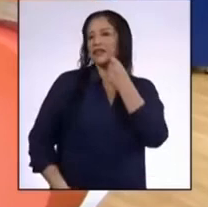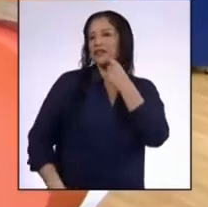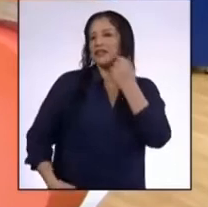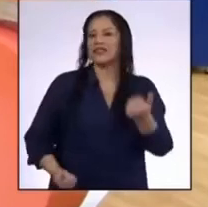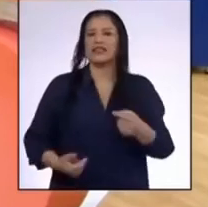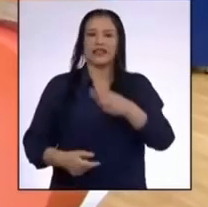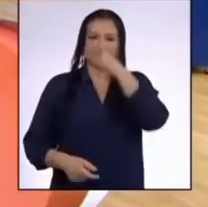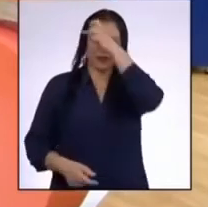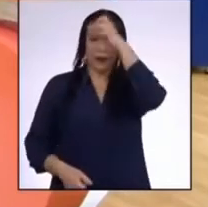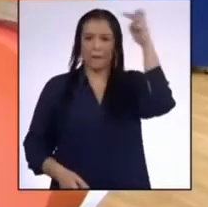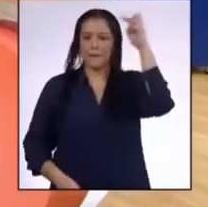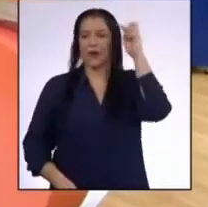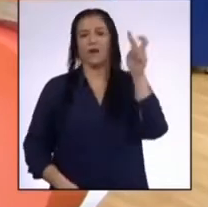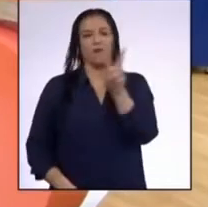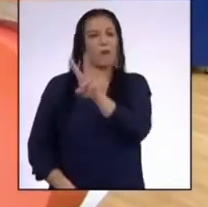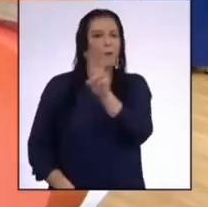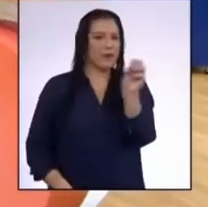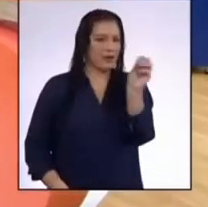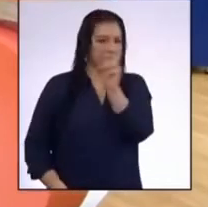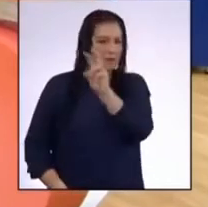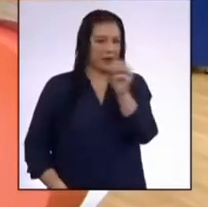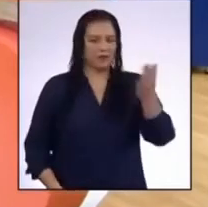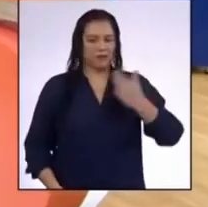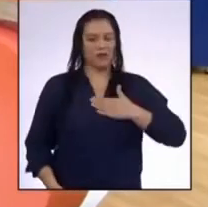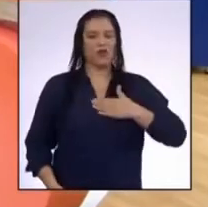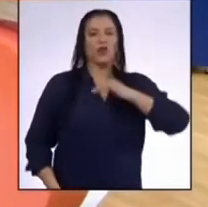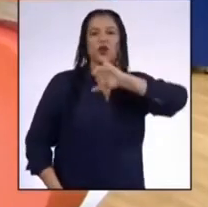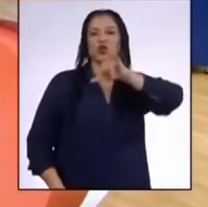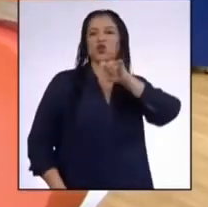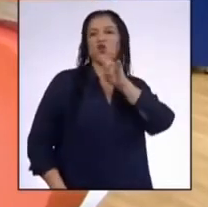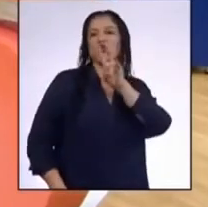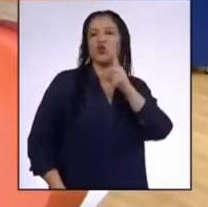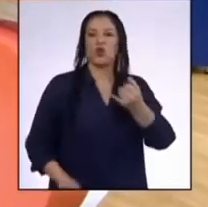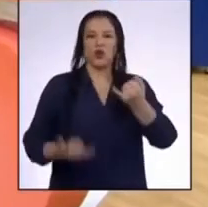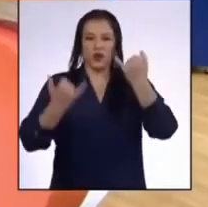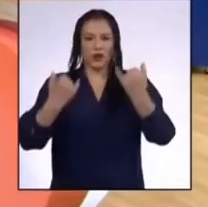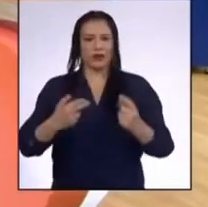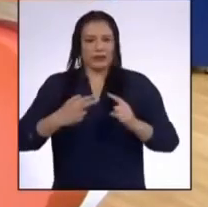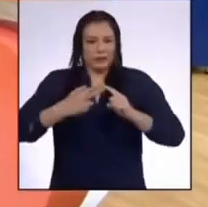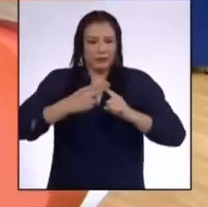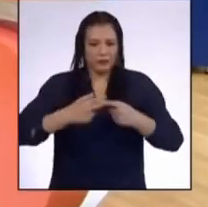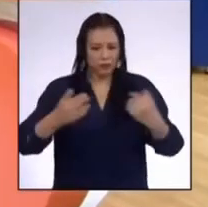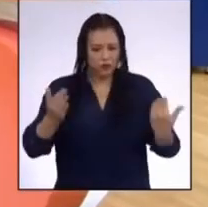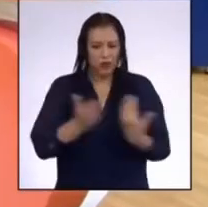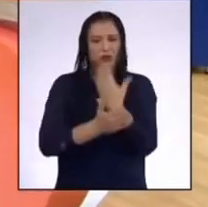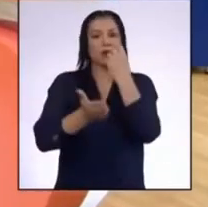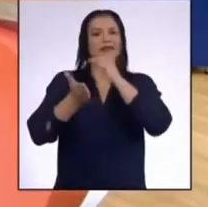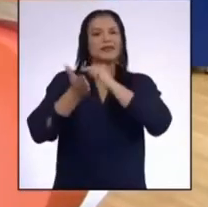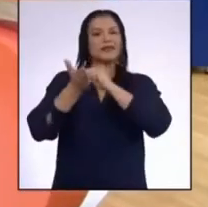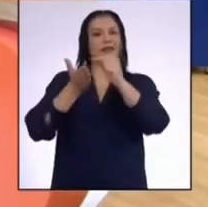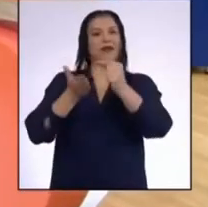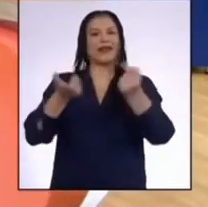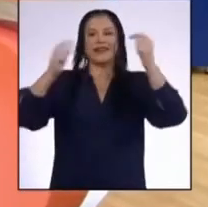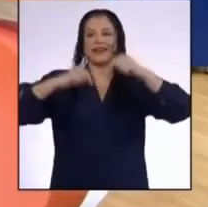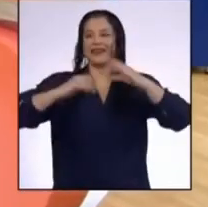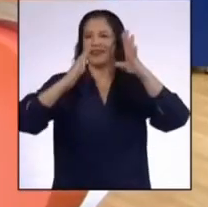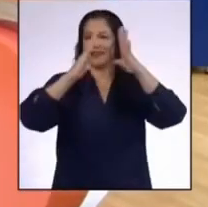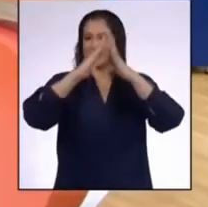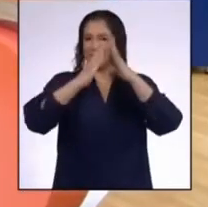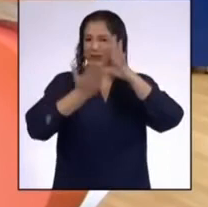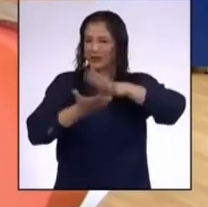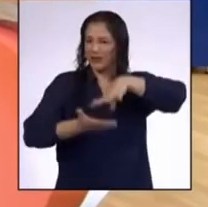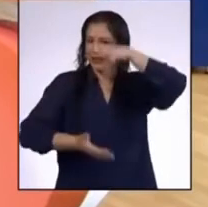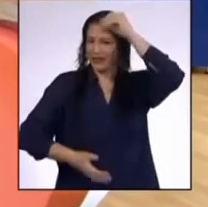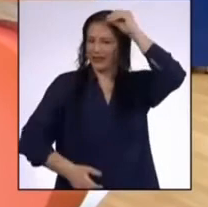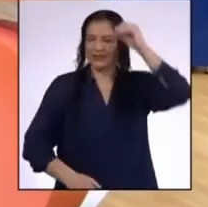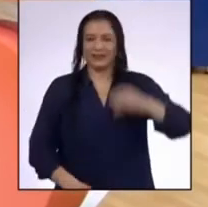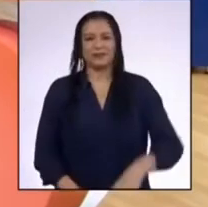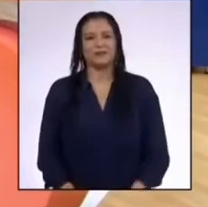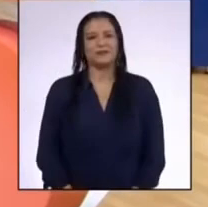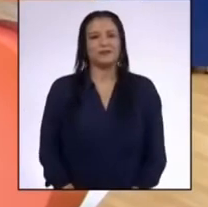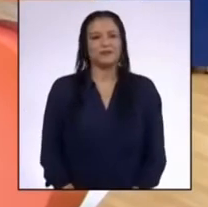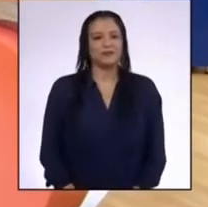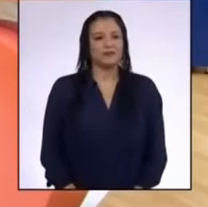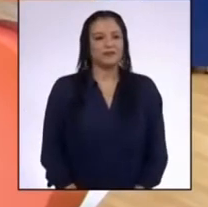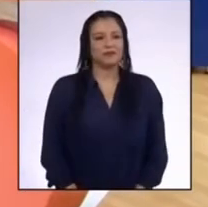De la promo 2020, yo soy Junior y hoy comenzamos una nueva semana de Aprendo en Casa